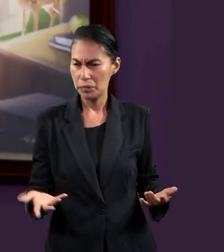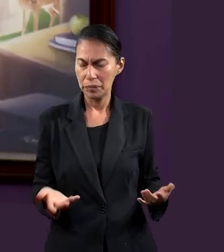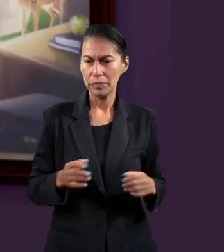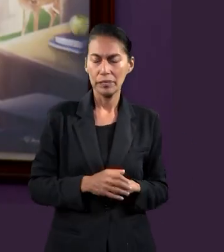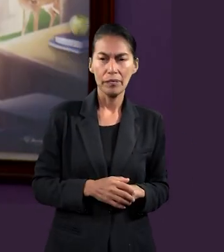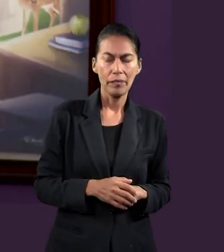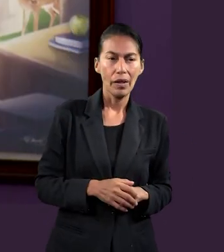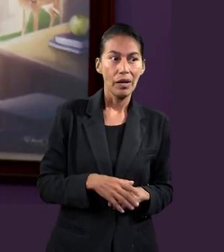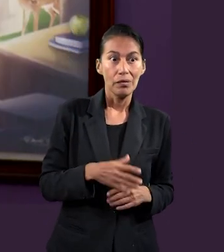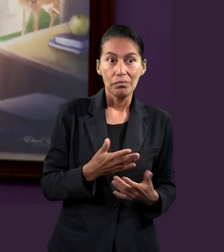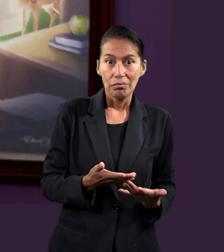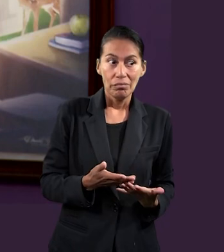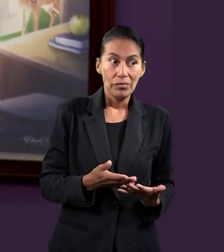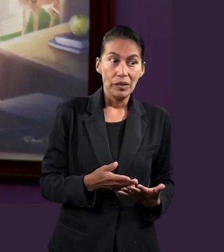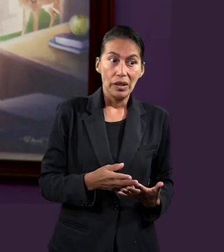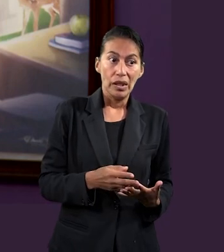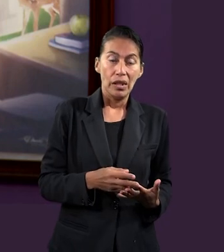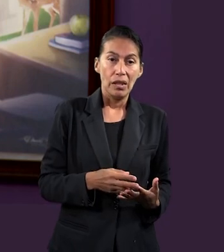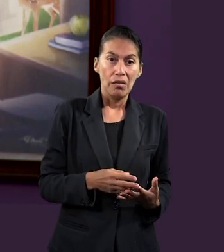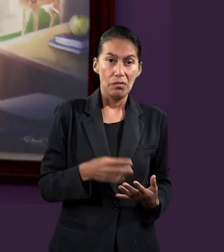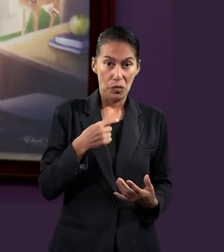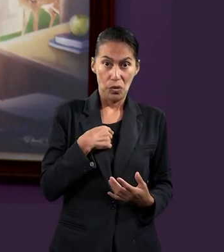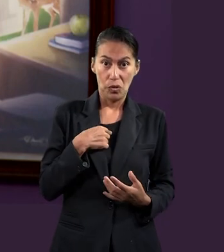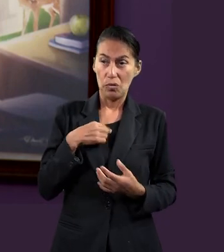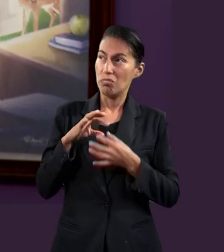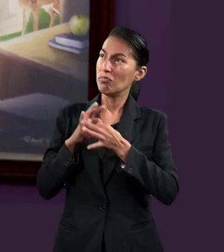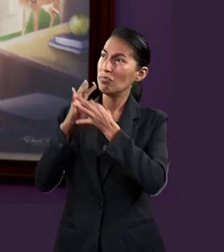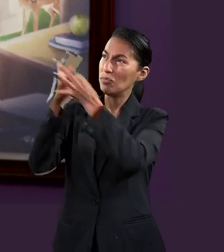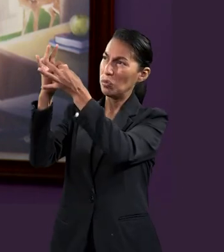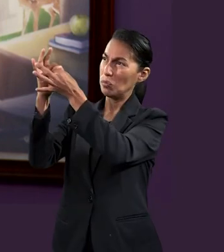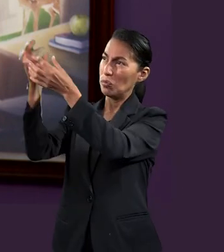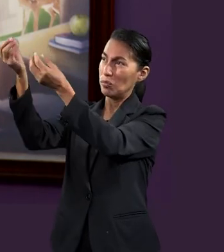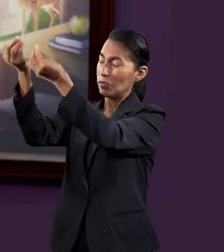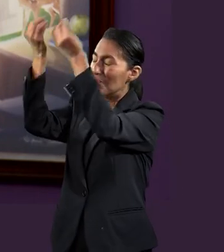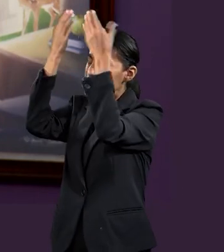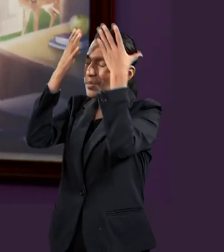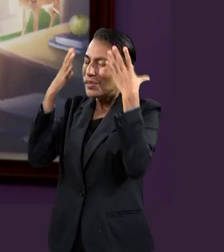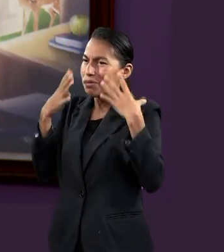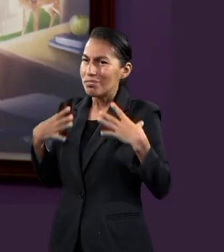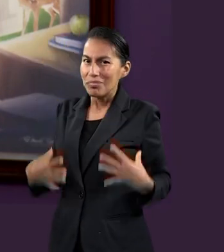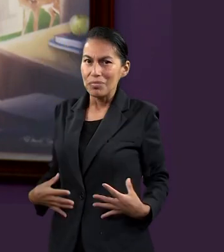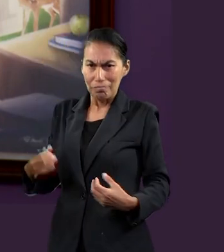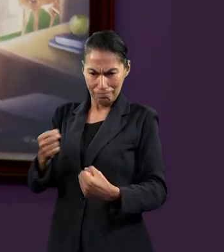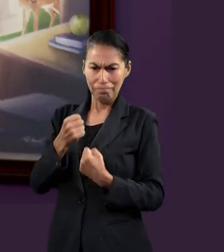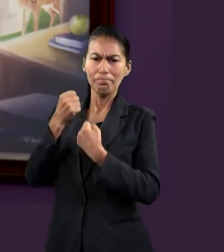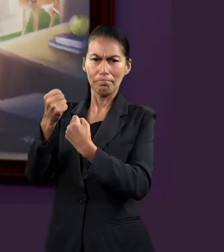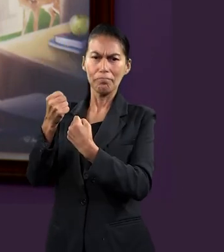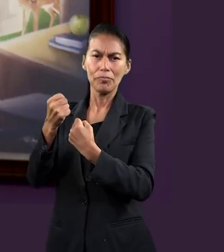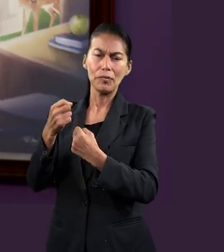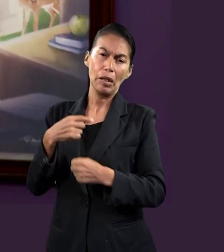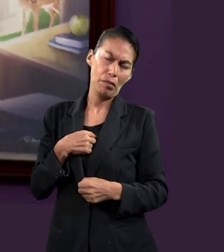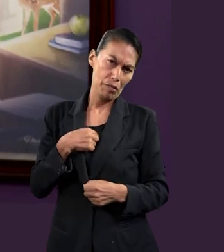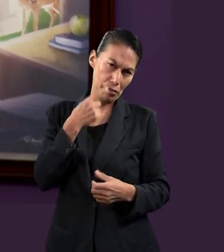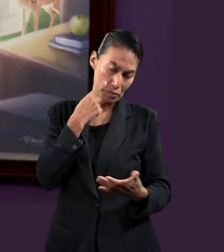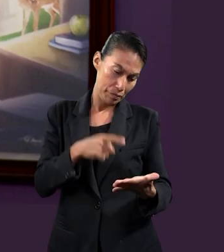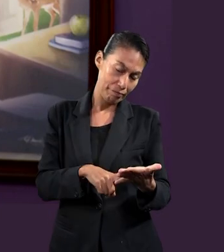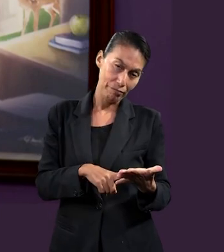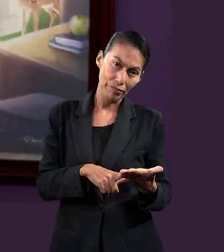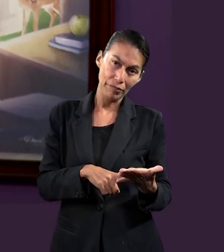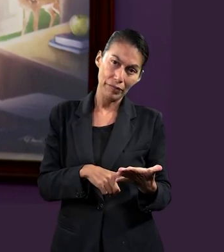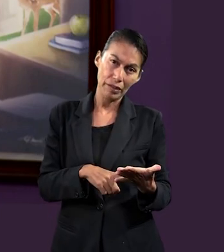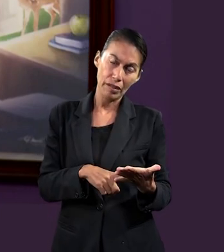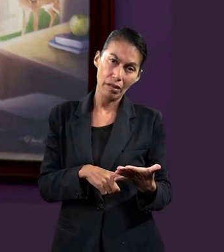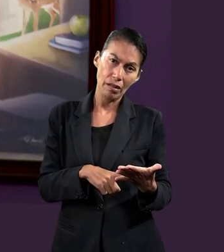Pues en medio de ese conflicto, si tenemos la seguridad de que tenemos esa armadura, pues estamos seguros, ¿no? Y yo aquí veo que